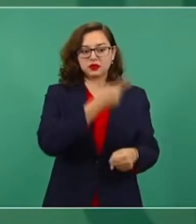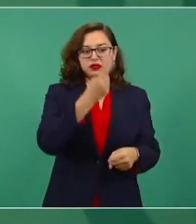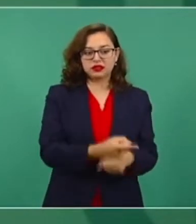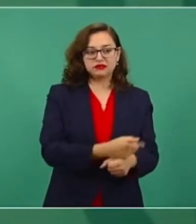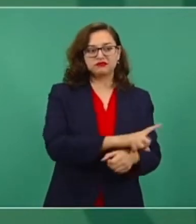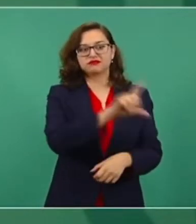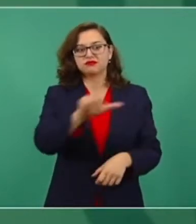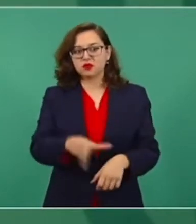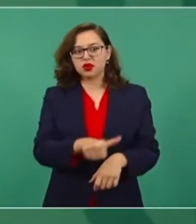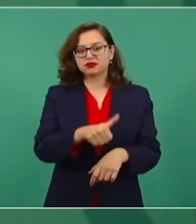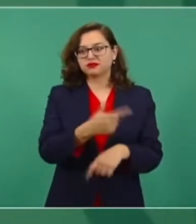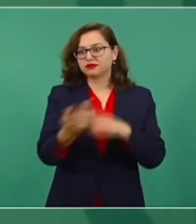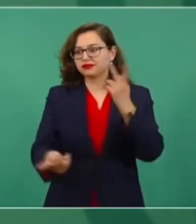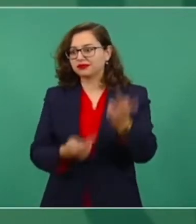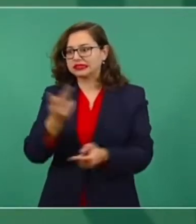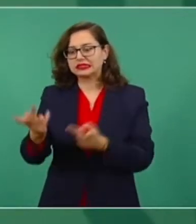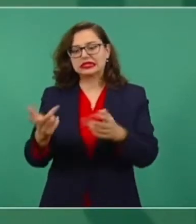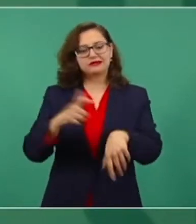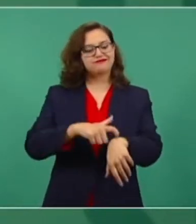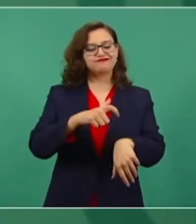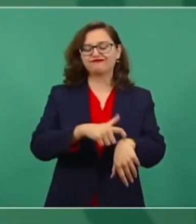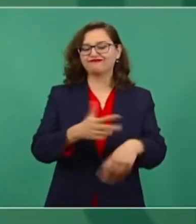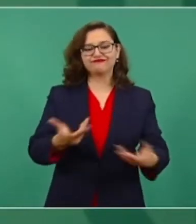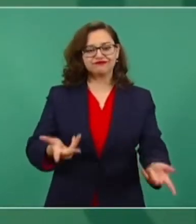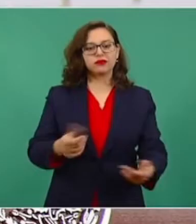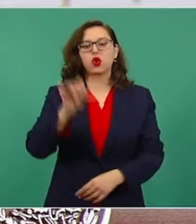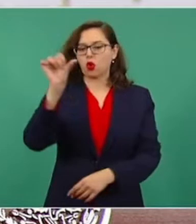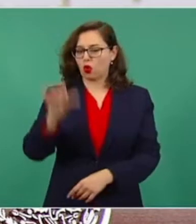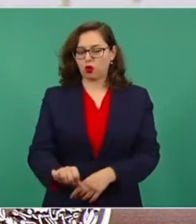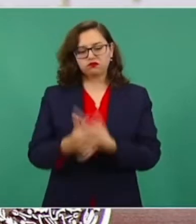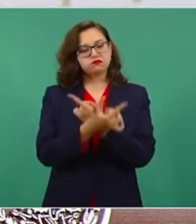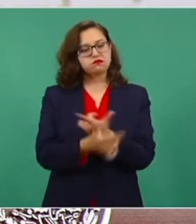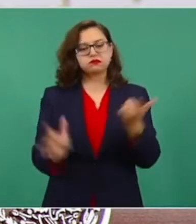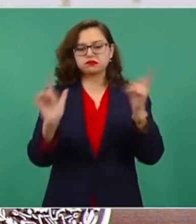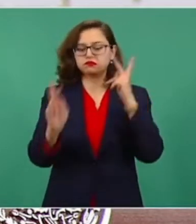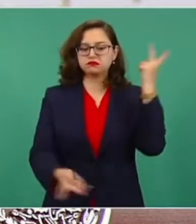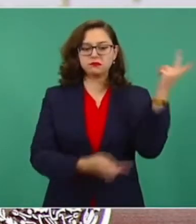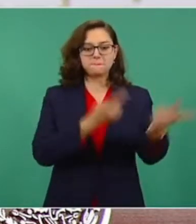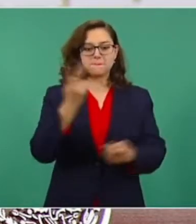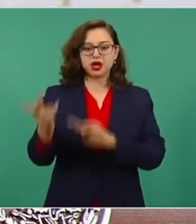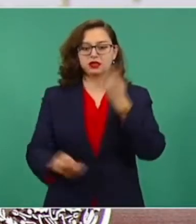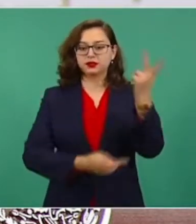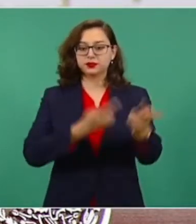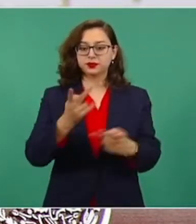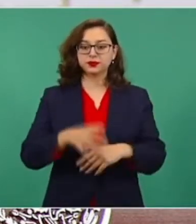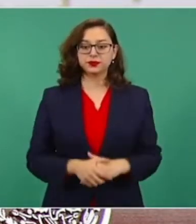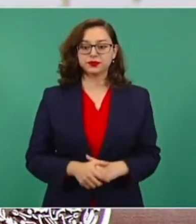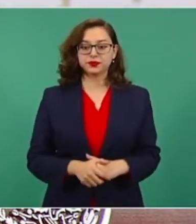vamos a contestar preguntas. Además,